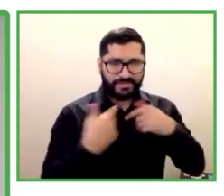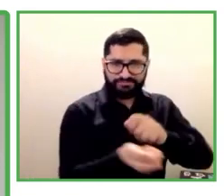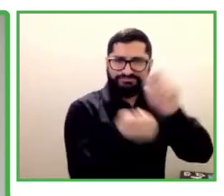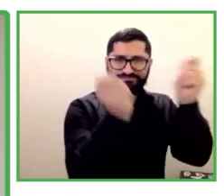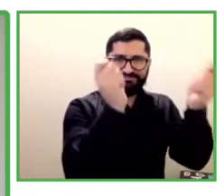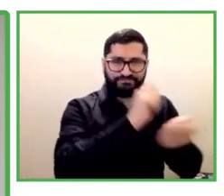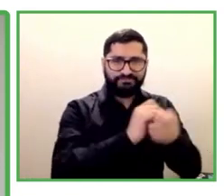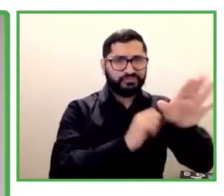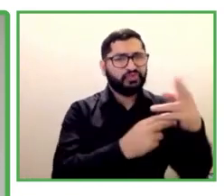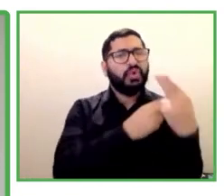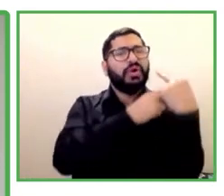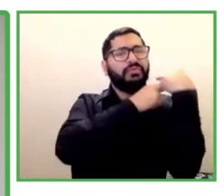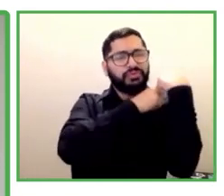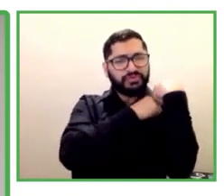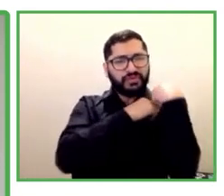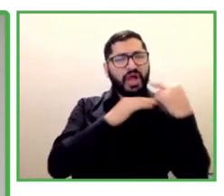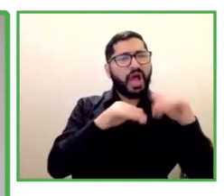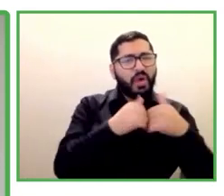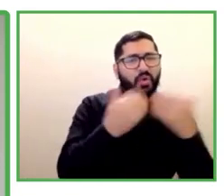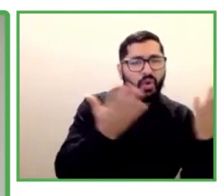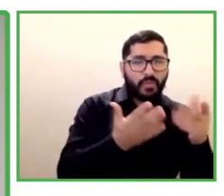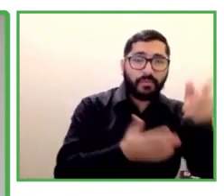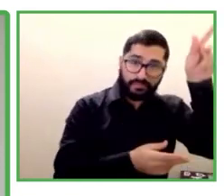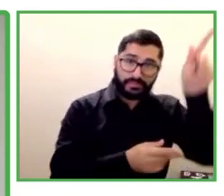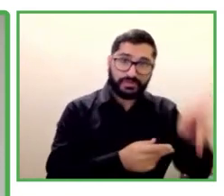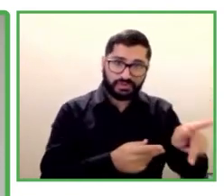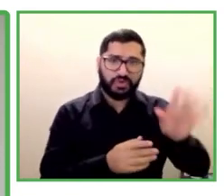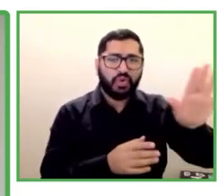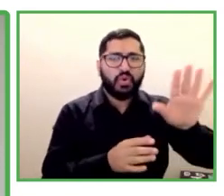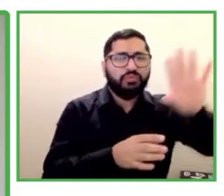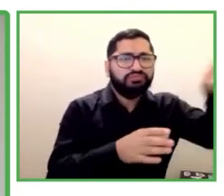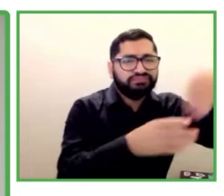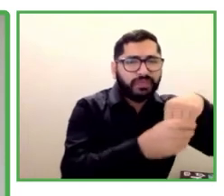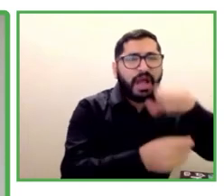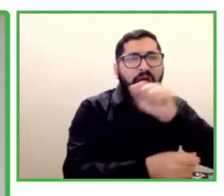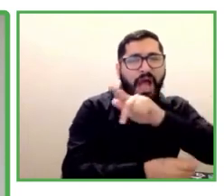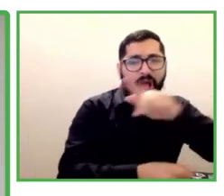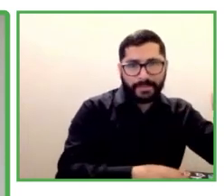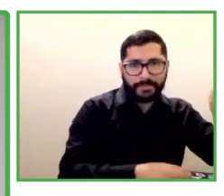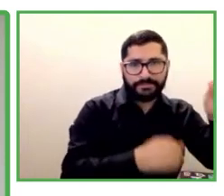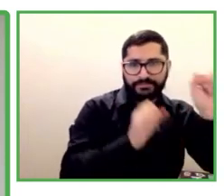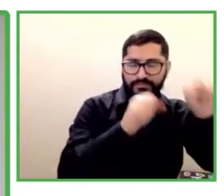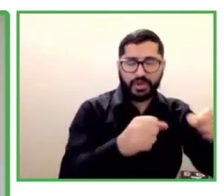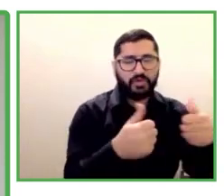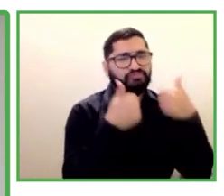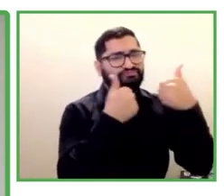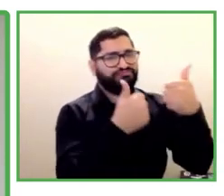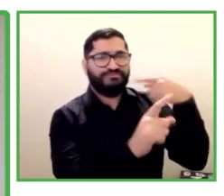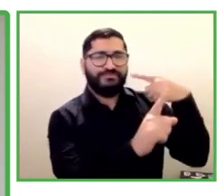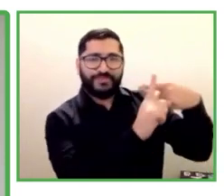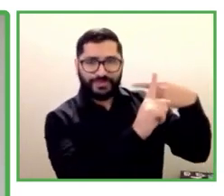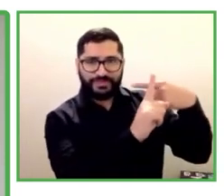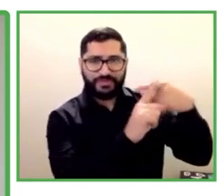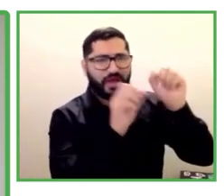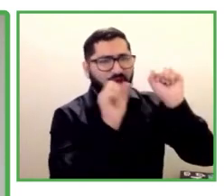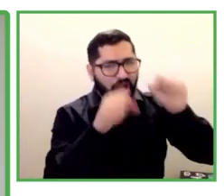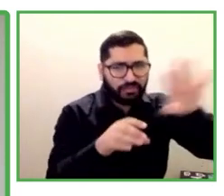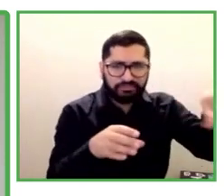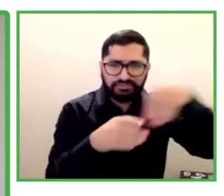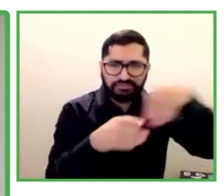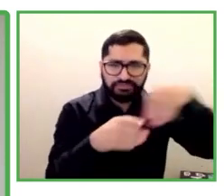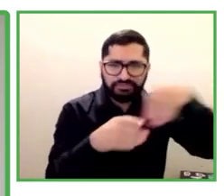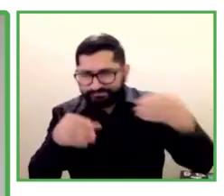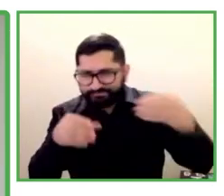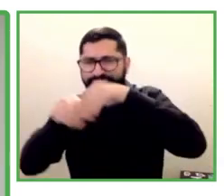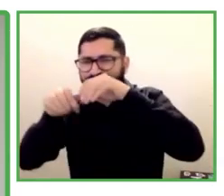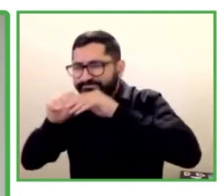Y cómo también usan esta app. Es muy emocionante ver lo que están haciendo y lo replicable que es también. Muy bien, vamos